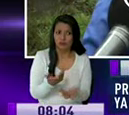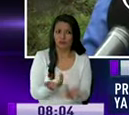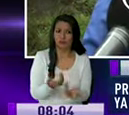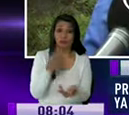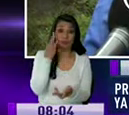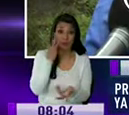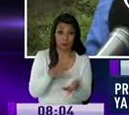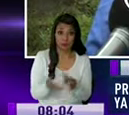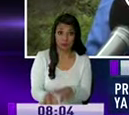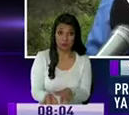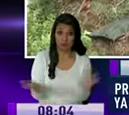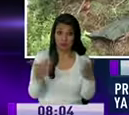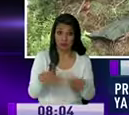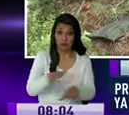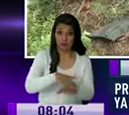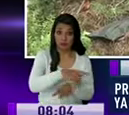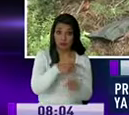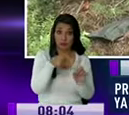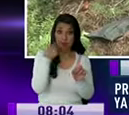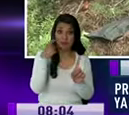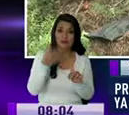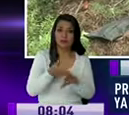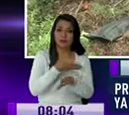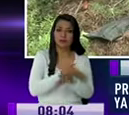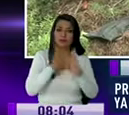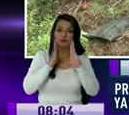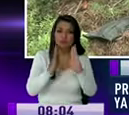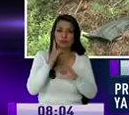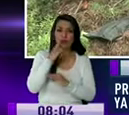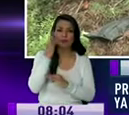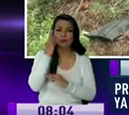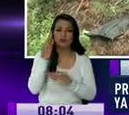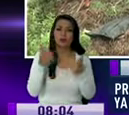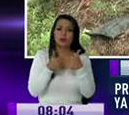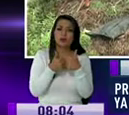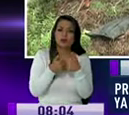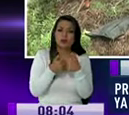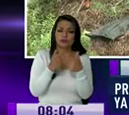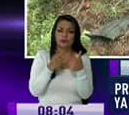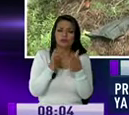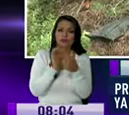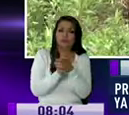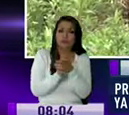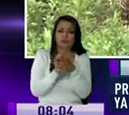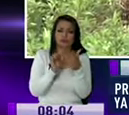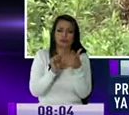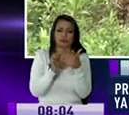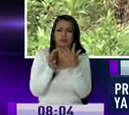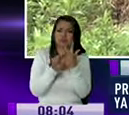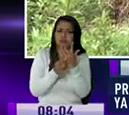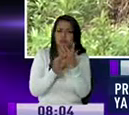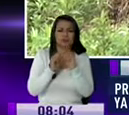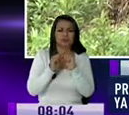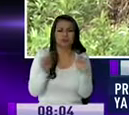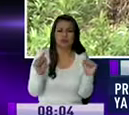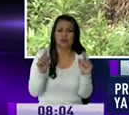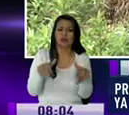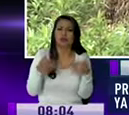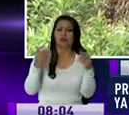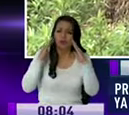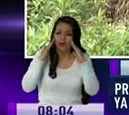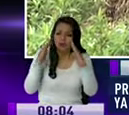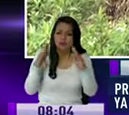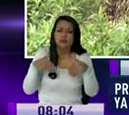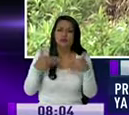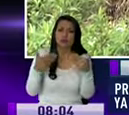este femicidio, sino también en el trato que se da como parejas, parejas de enamorados y parejas de casados. Esto solamente refleja